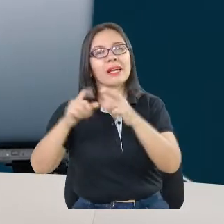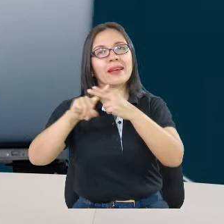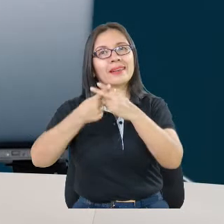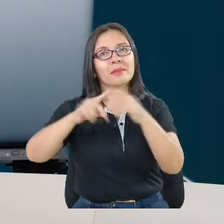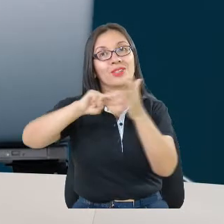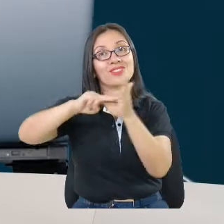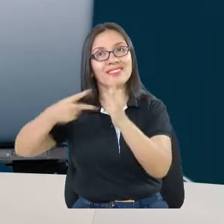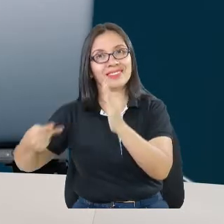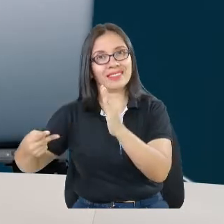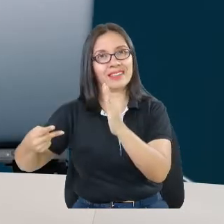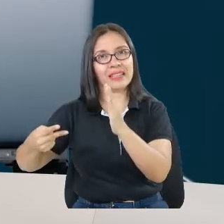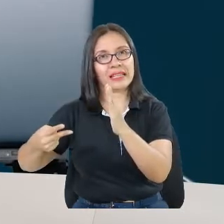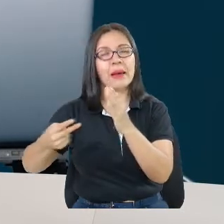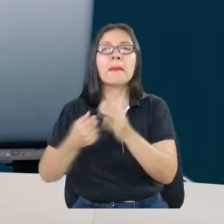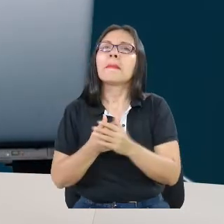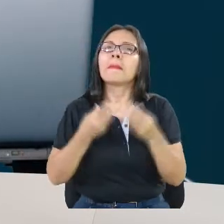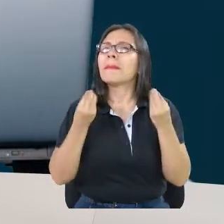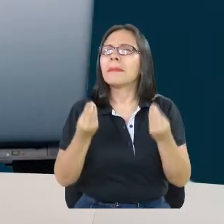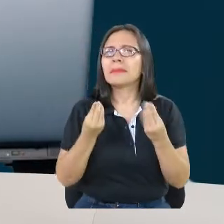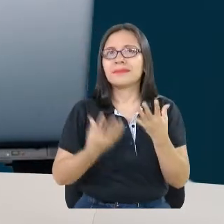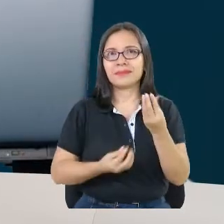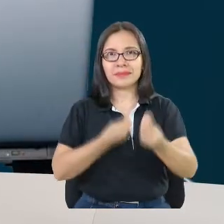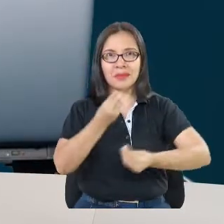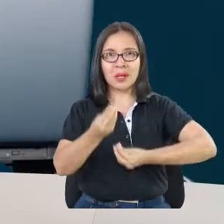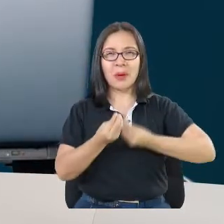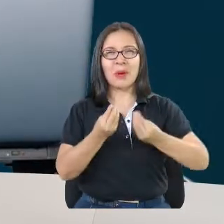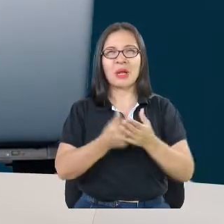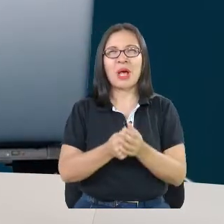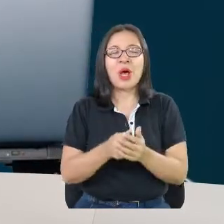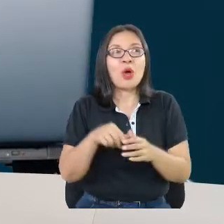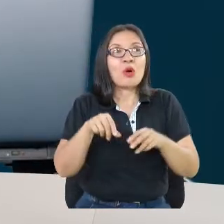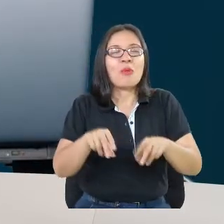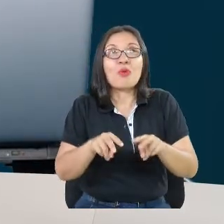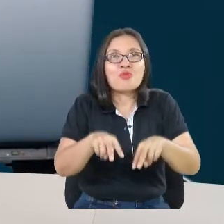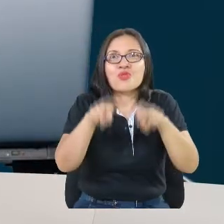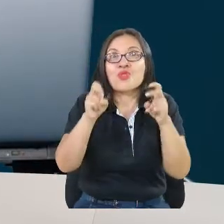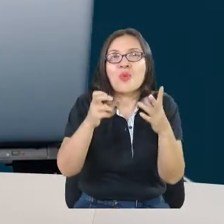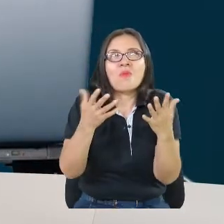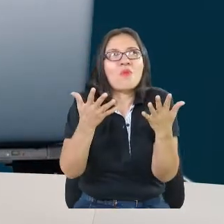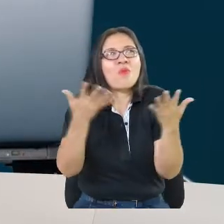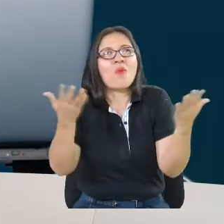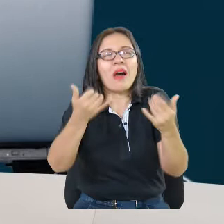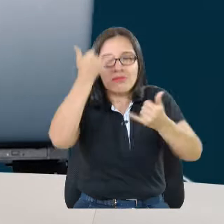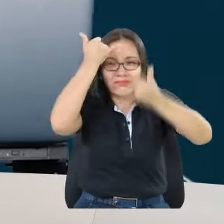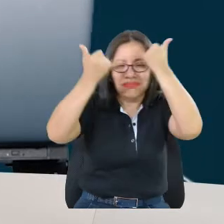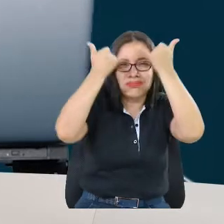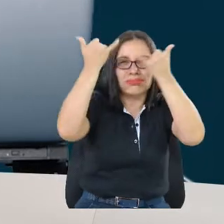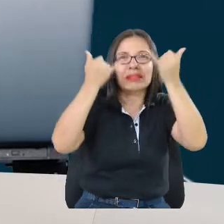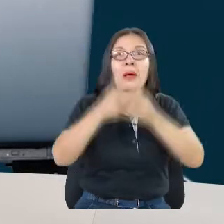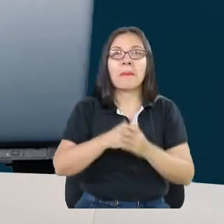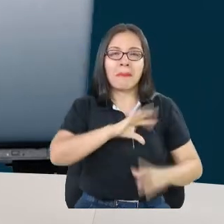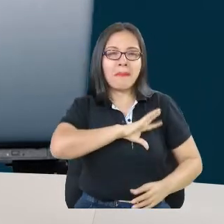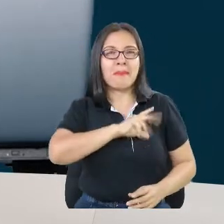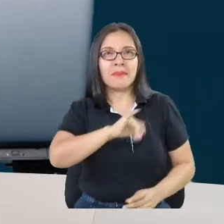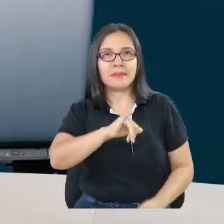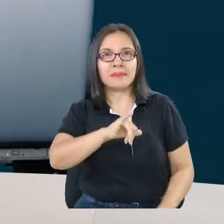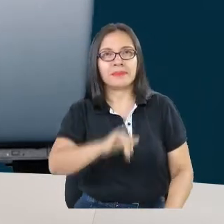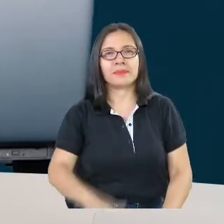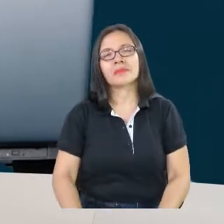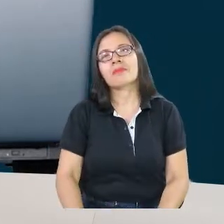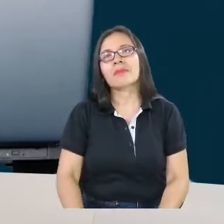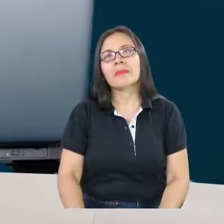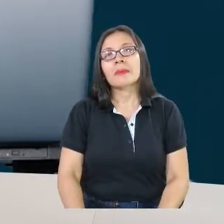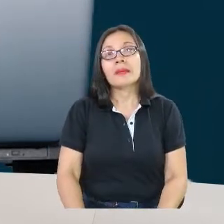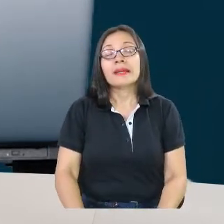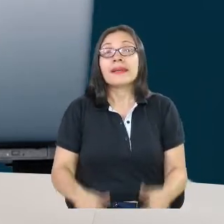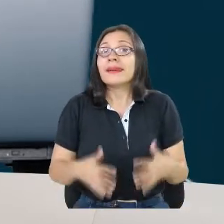permiten tener un proceso de innovación. Esto es algo de innovación para la ciudad y digamos